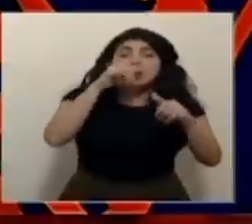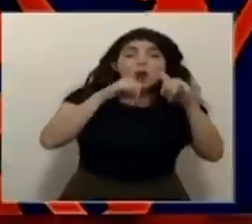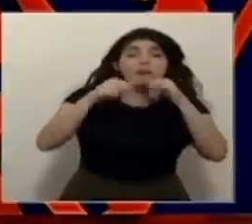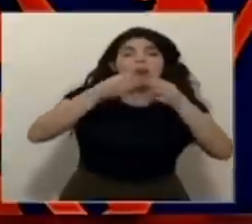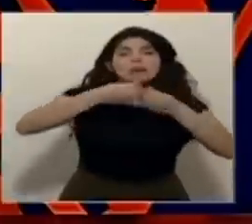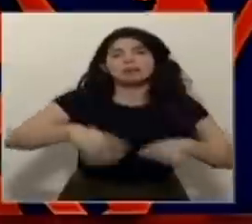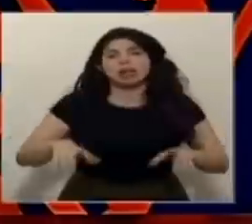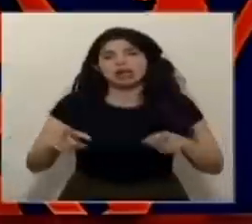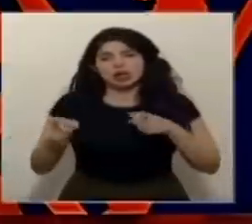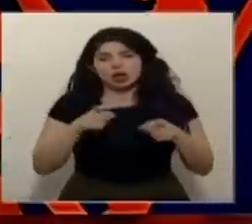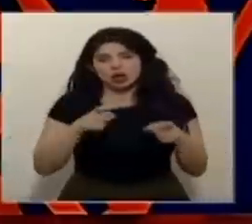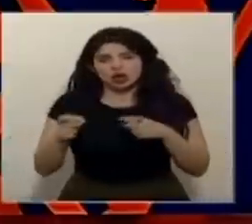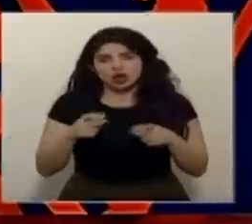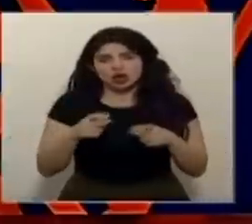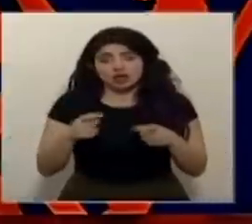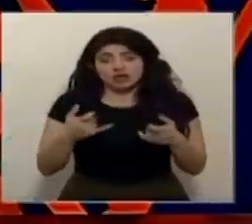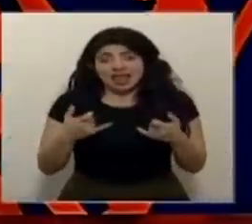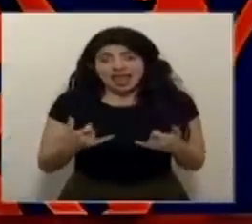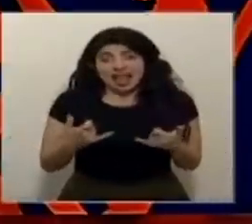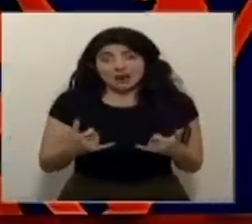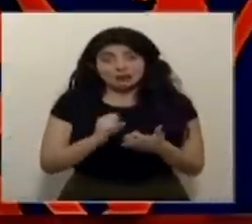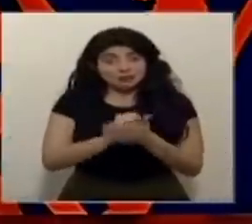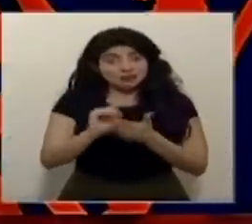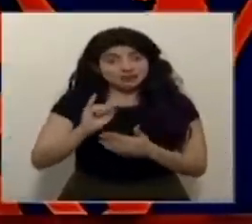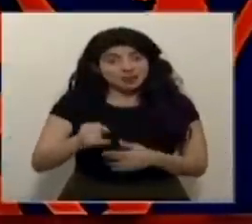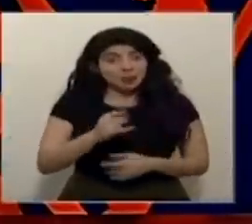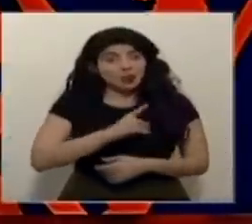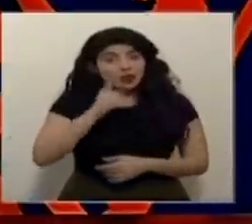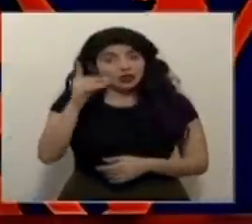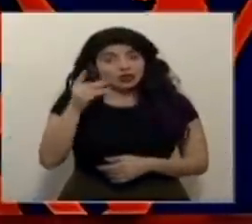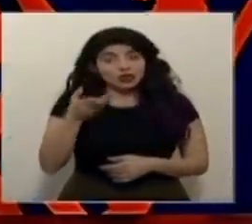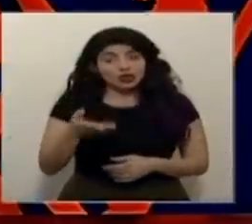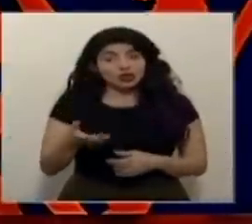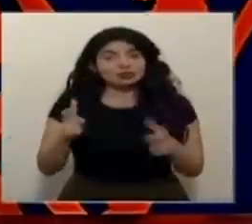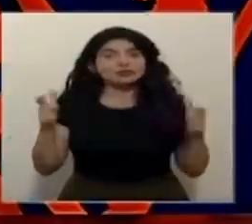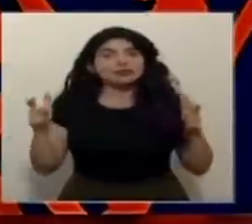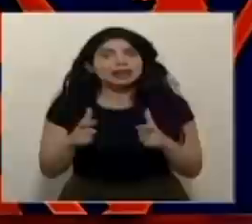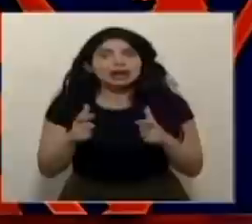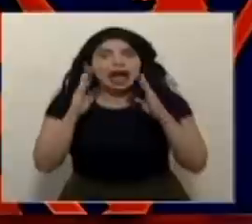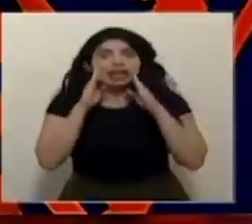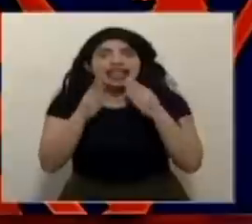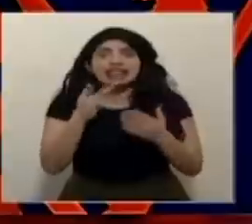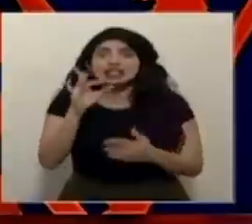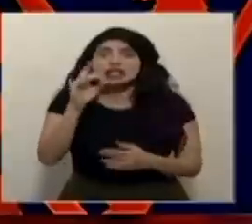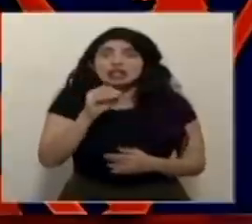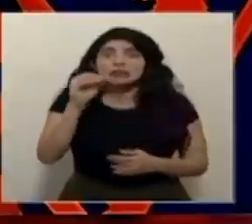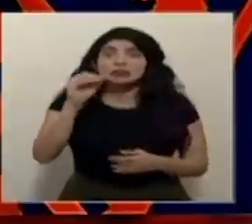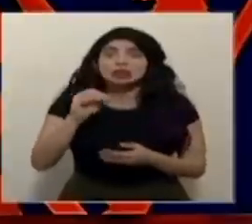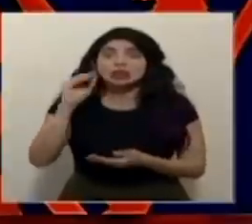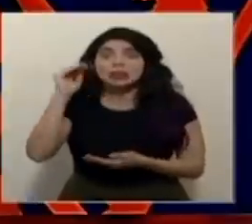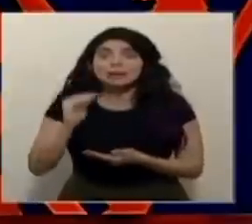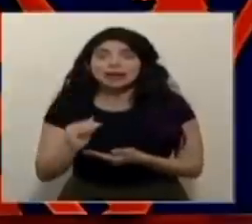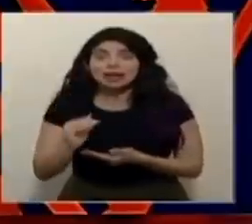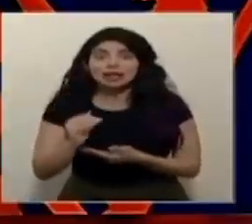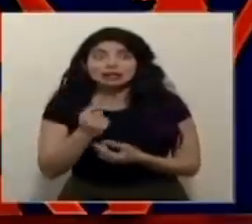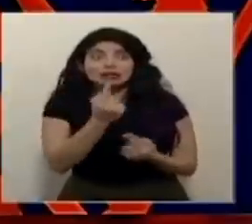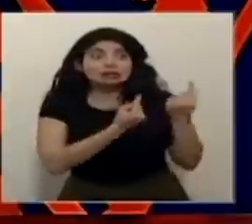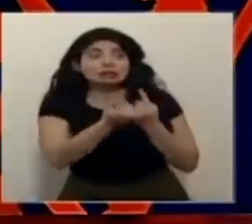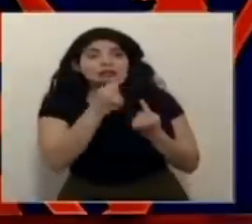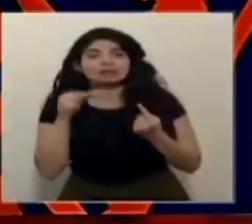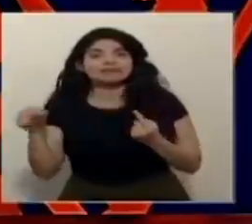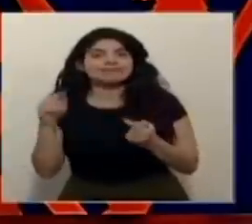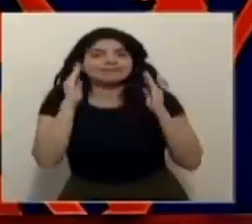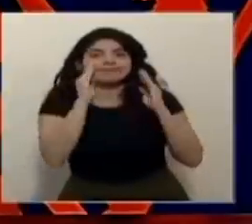pierde el control, y ahora el San Juan de Dios tiene la capacidad reducida en casi un 80% para atender este tipo de pacientes.